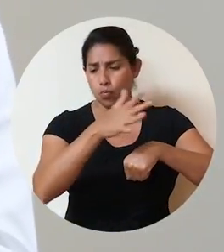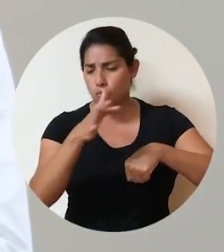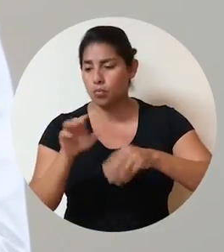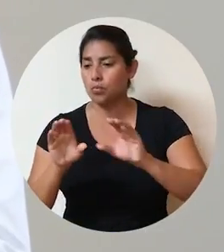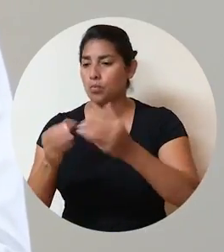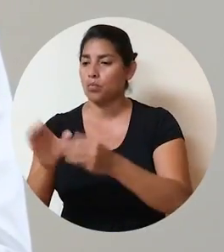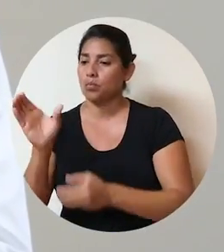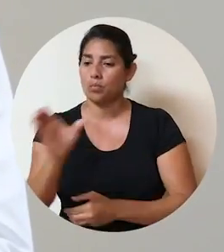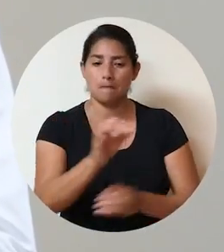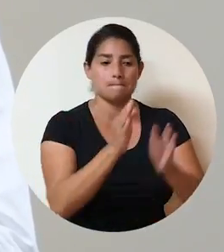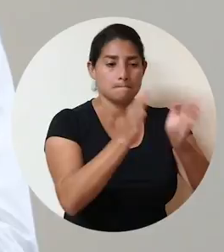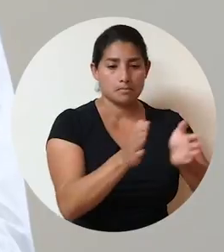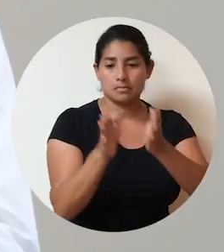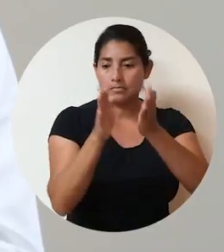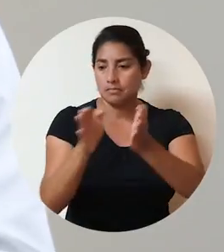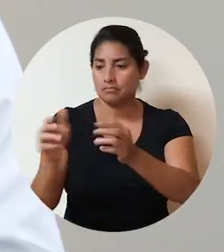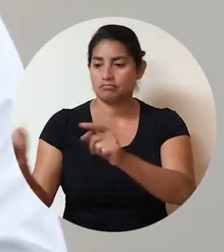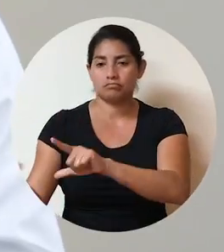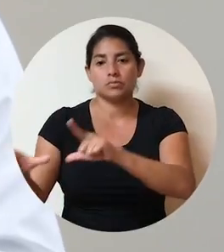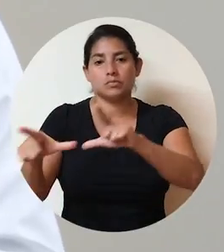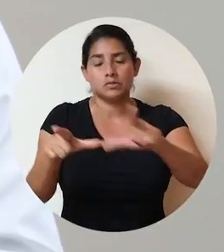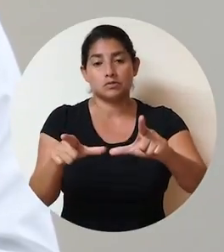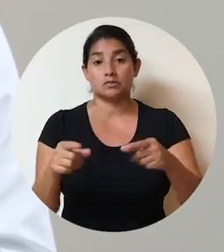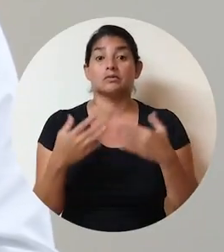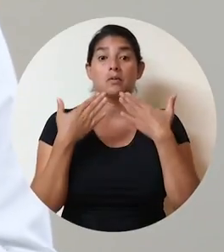para que los sectores se preparen.